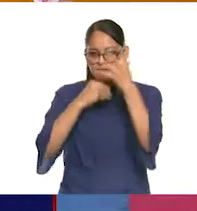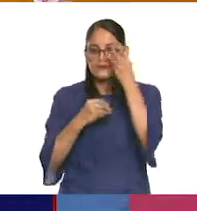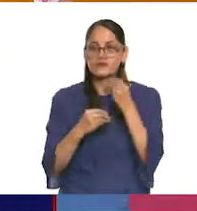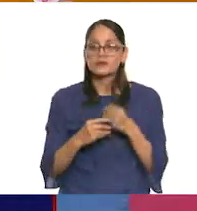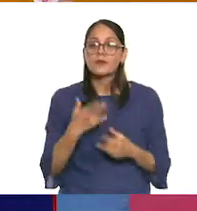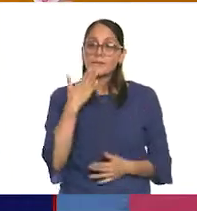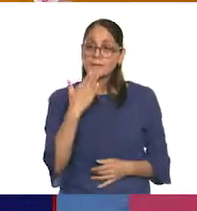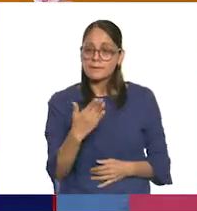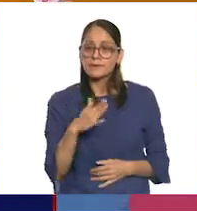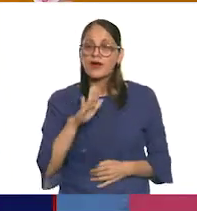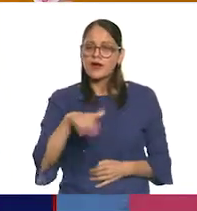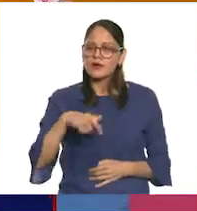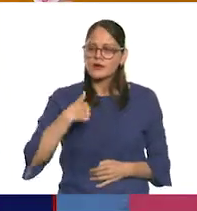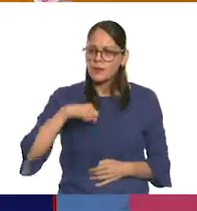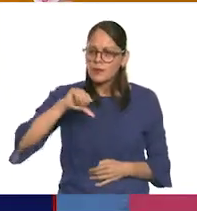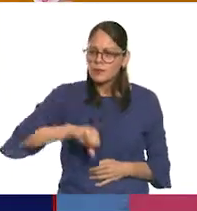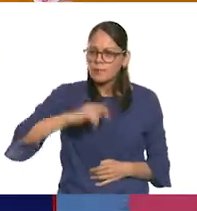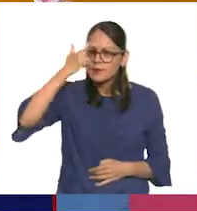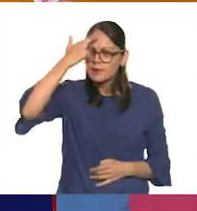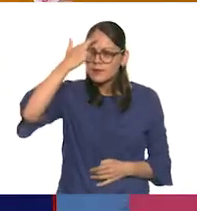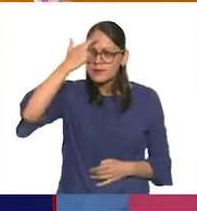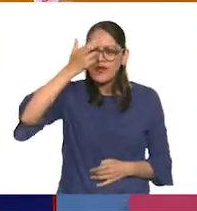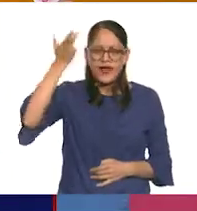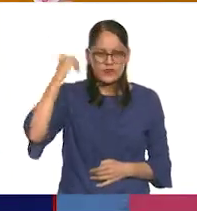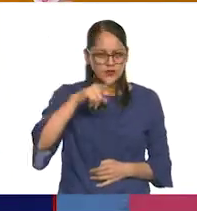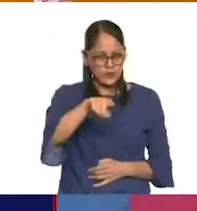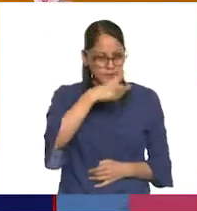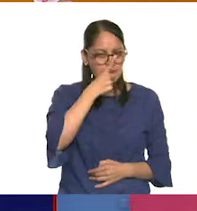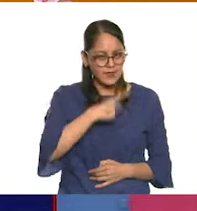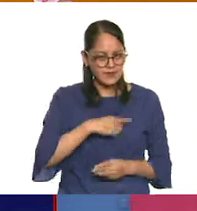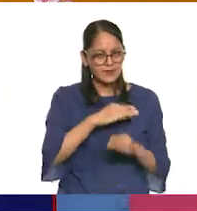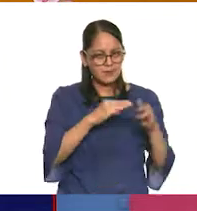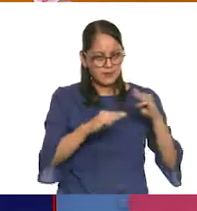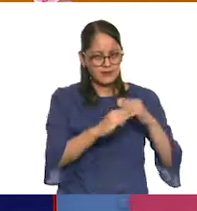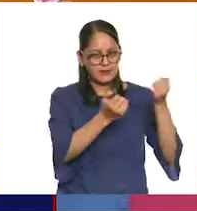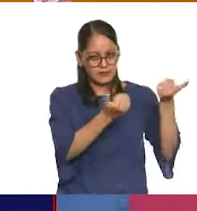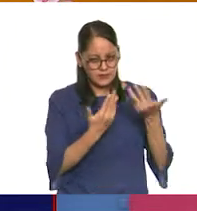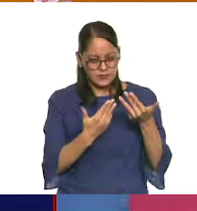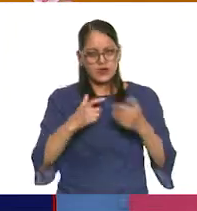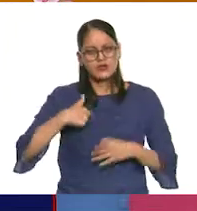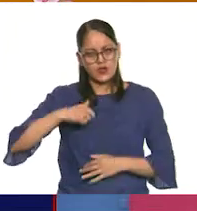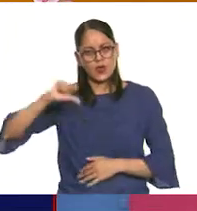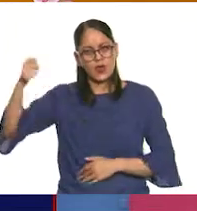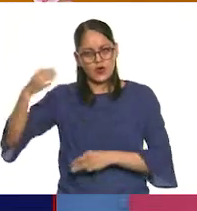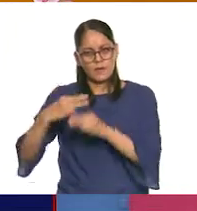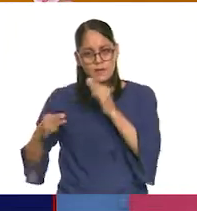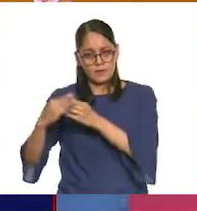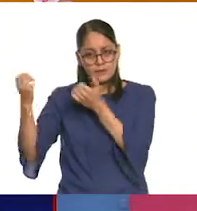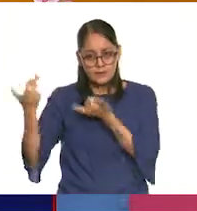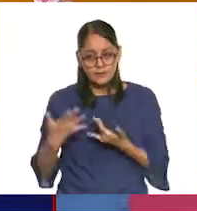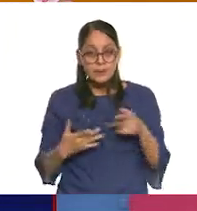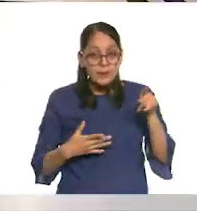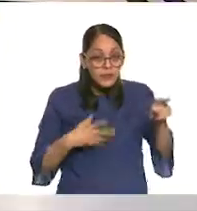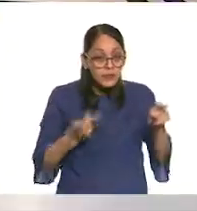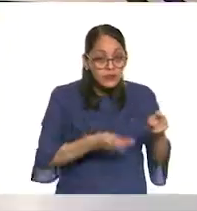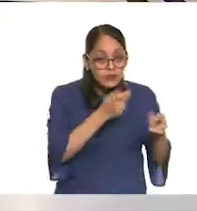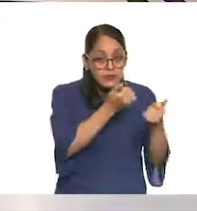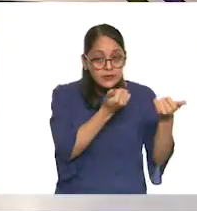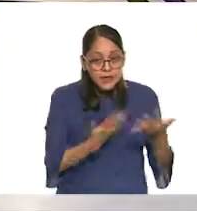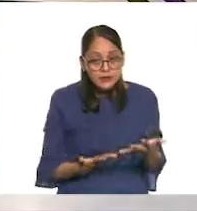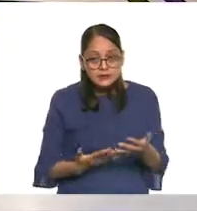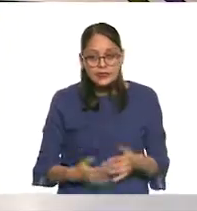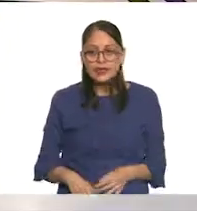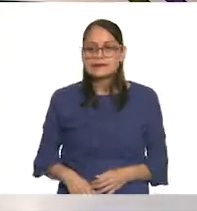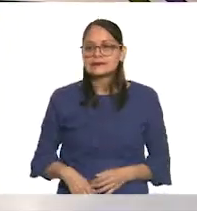yo ahorita que estoy recordando, quedamos que tú ibas a traer unos materiales y yo otros. Exactamente, sí. ¿Trajiste tus materiales, Erick? ¡Ay, qué